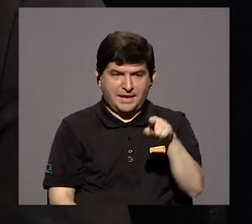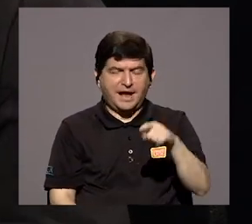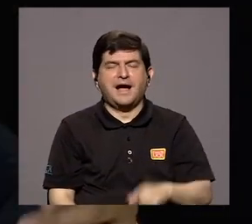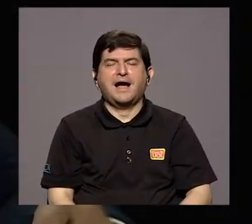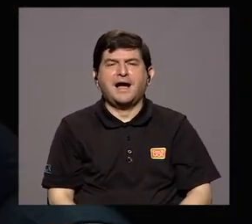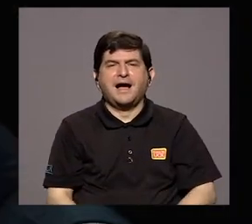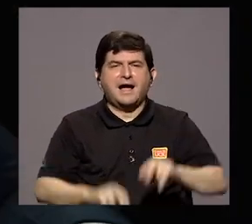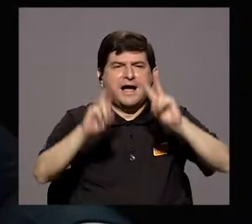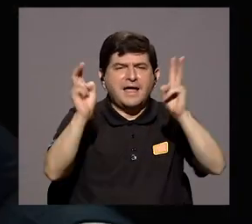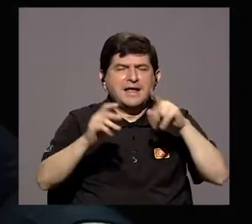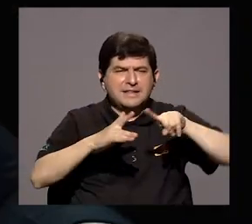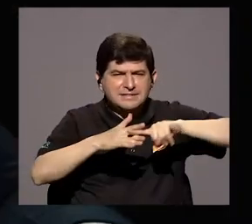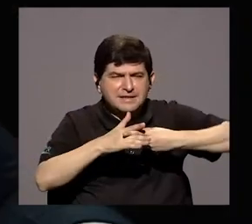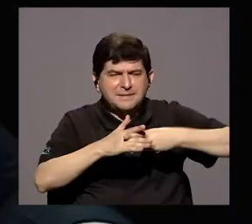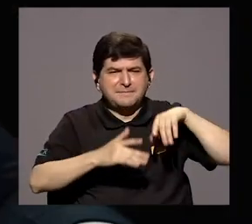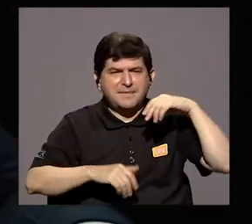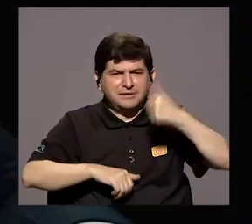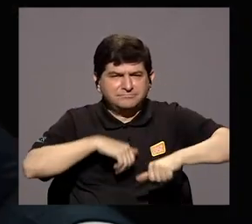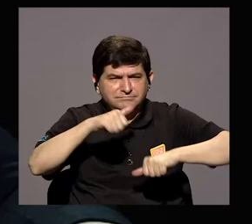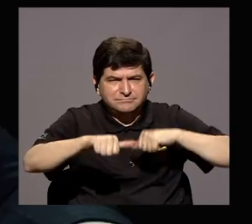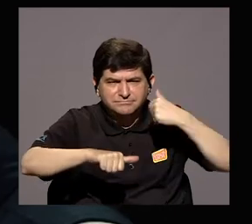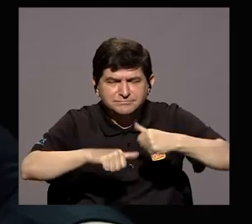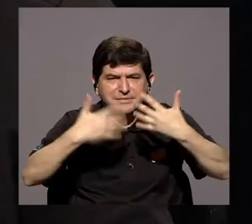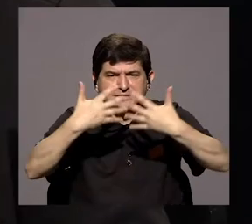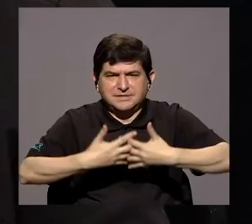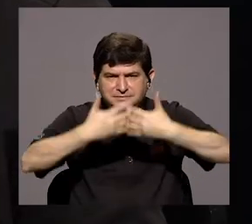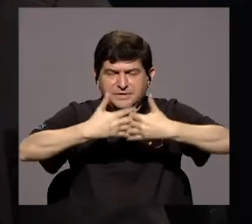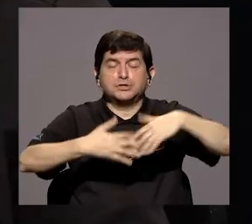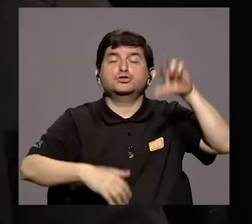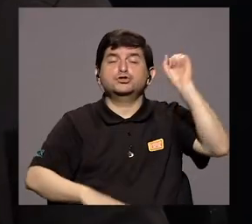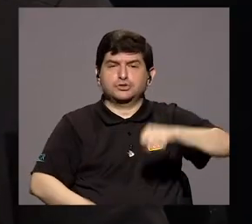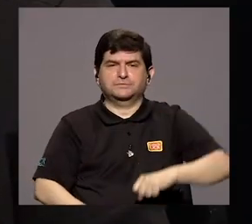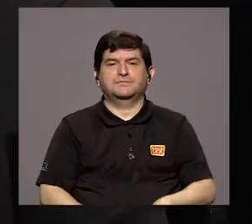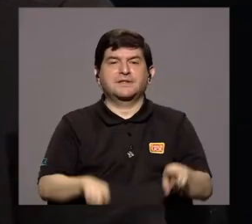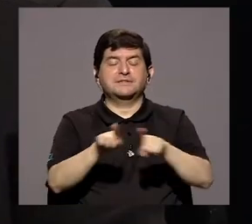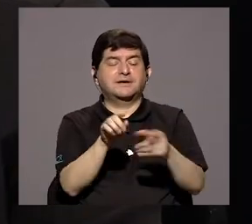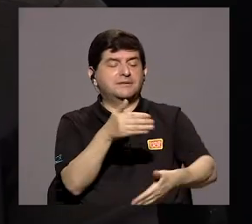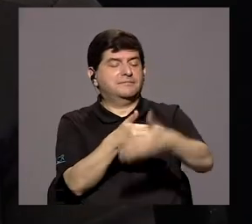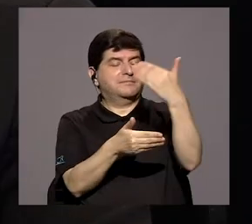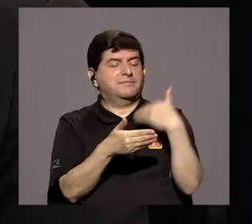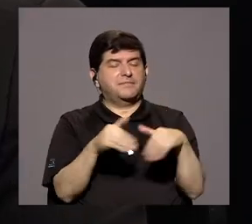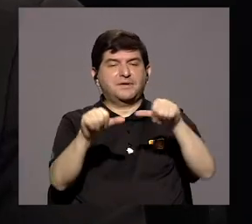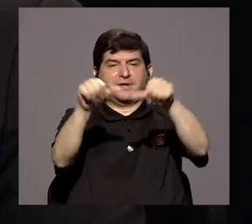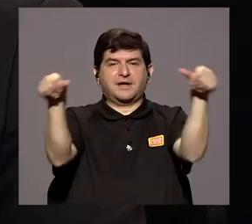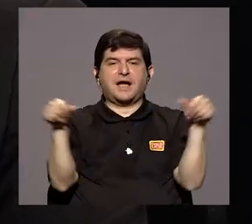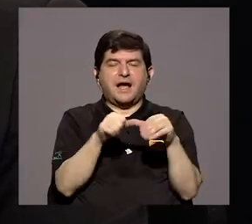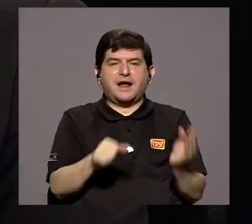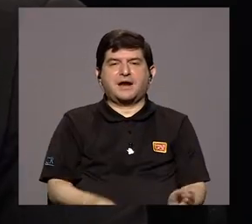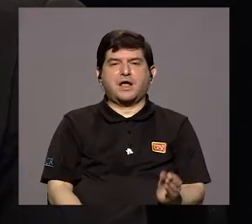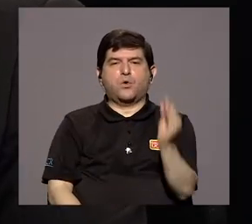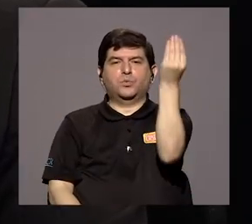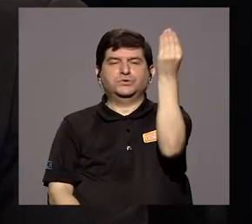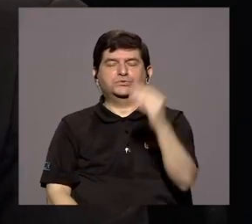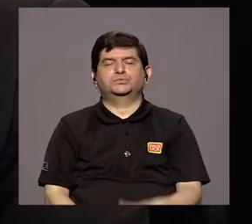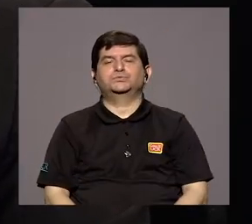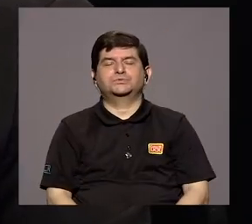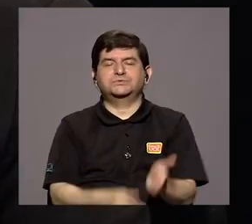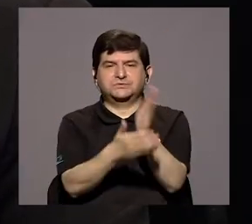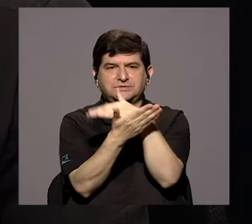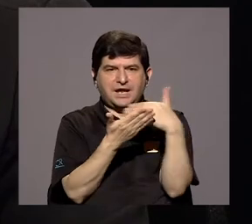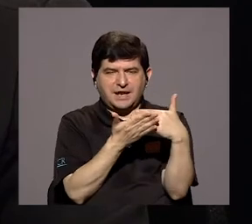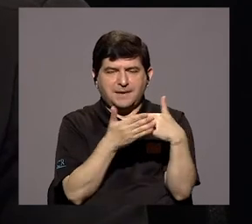el tema de los emprendedores. Sí, sí, y lógicamente, pues, también en el pasado con el sector juventud, también con la parte